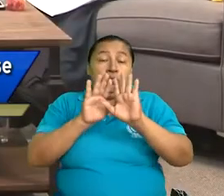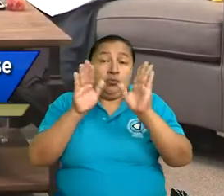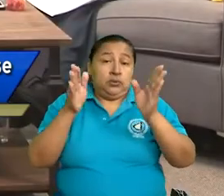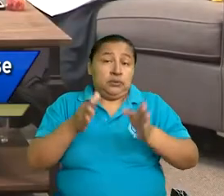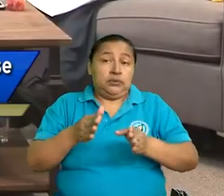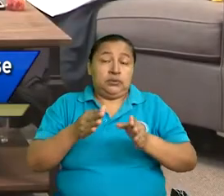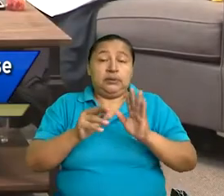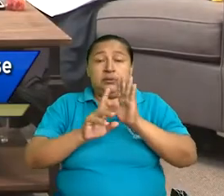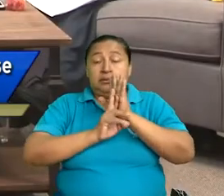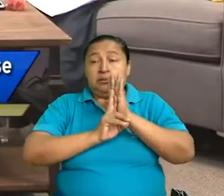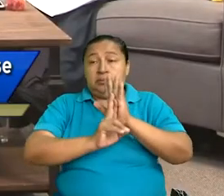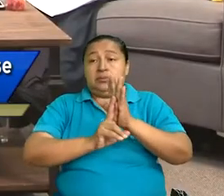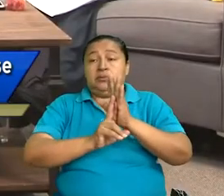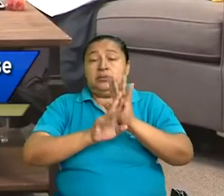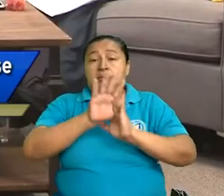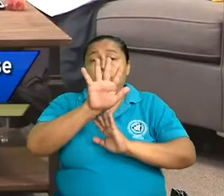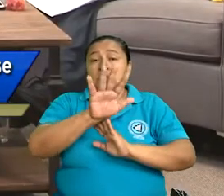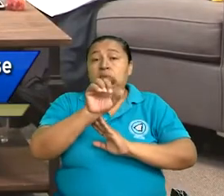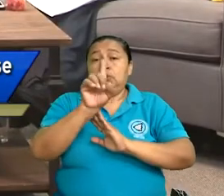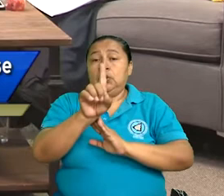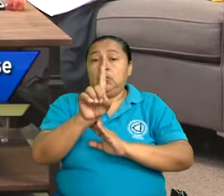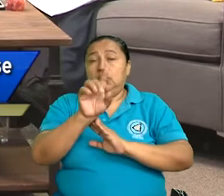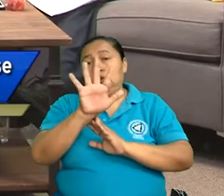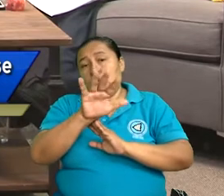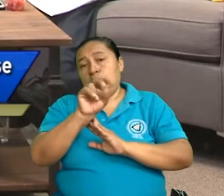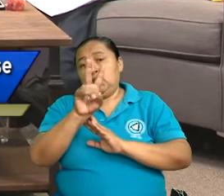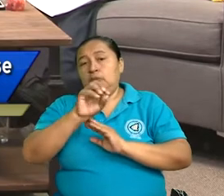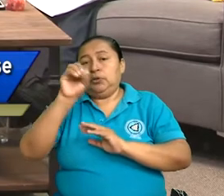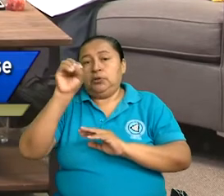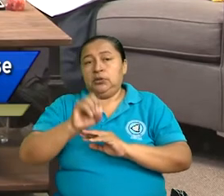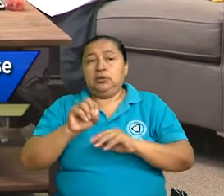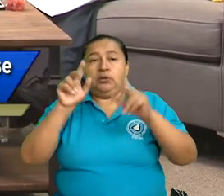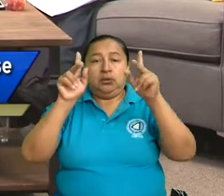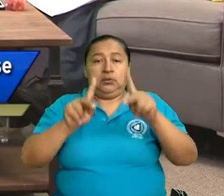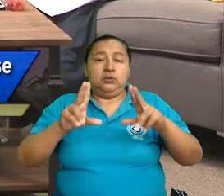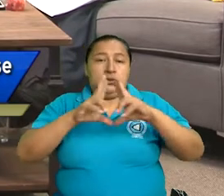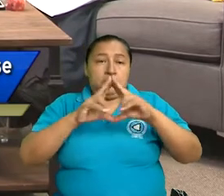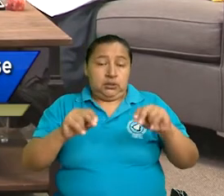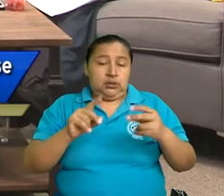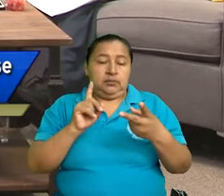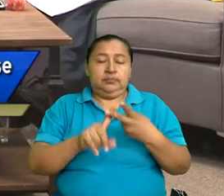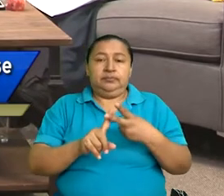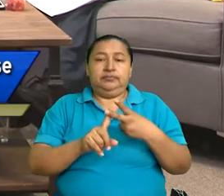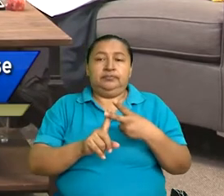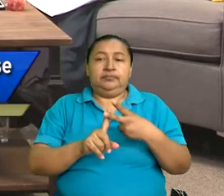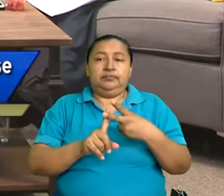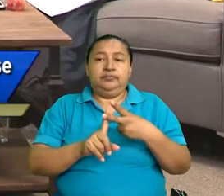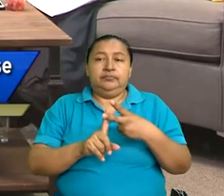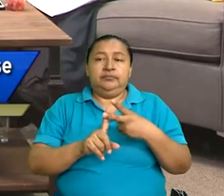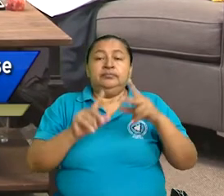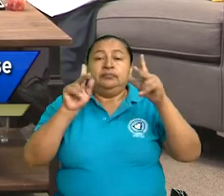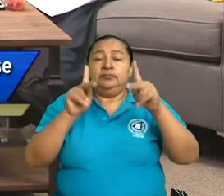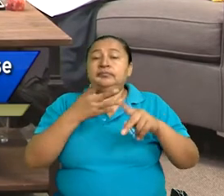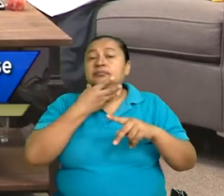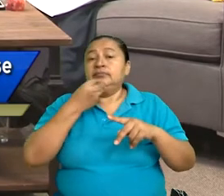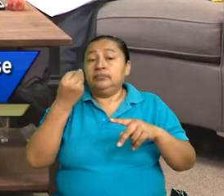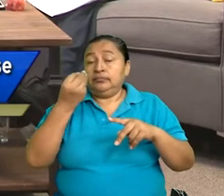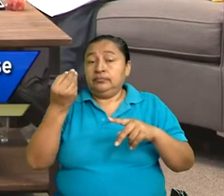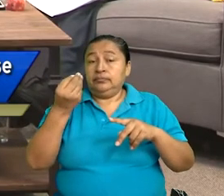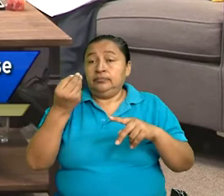representan un 51 o un 52% de la población, las personas jóvenes,